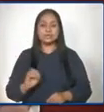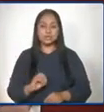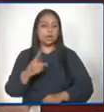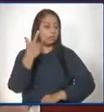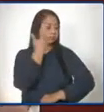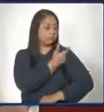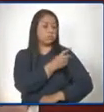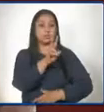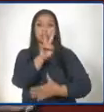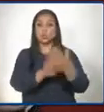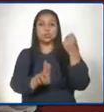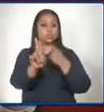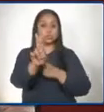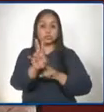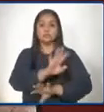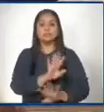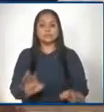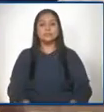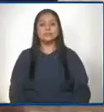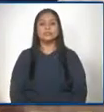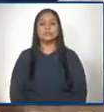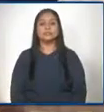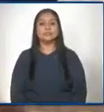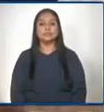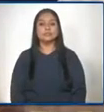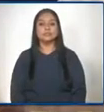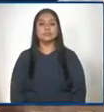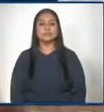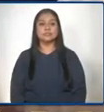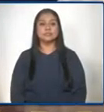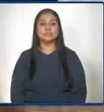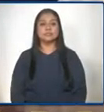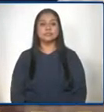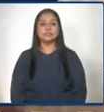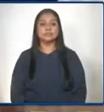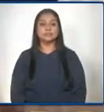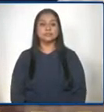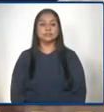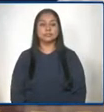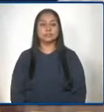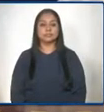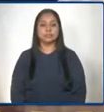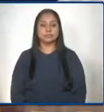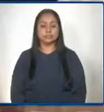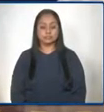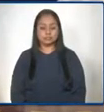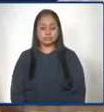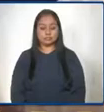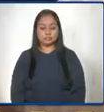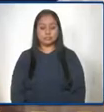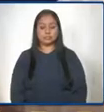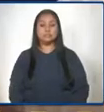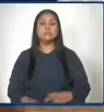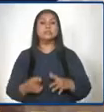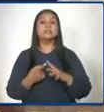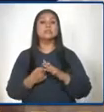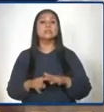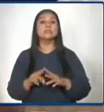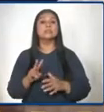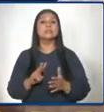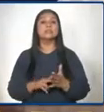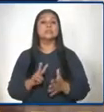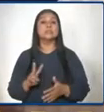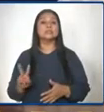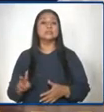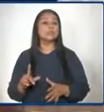vacunas. Gracias. Gracias, señora ministra. Solo faltaría la pregunta de cómo iniciarán las clases en el 2022.